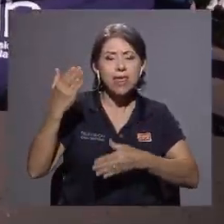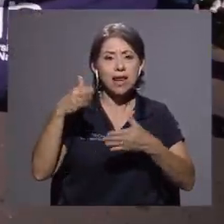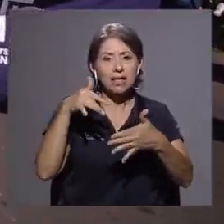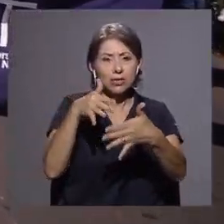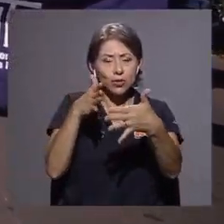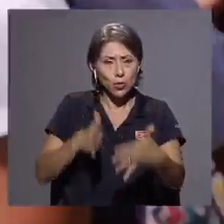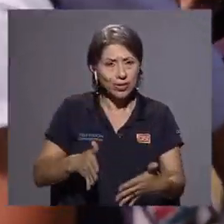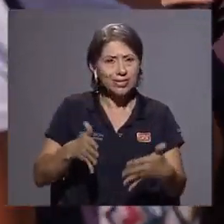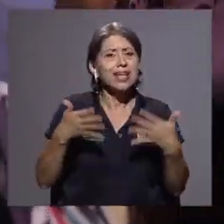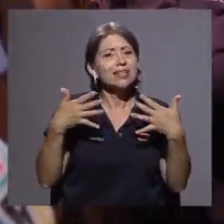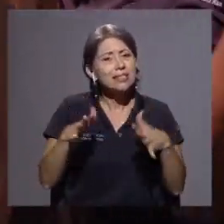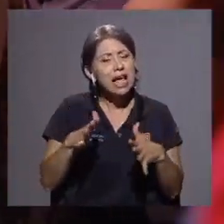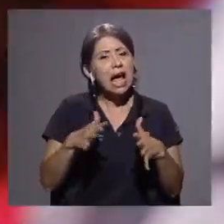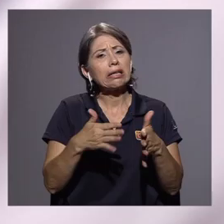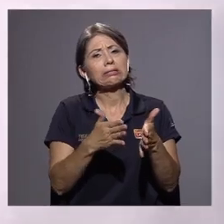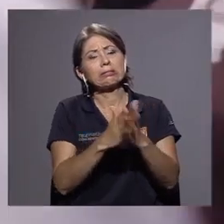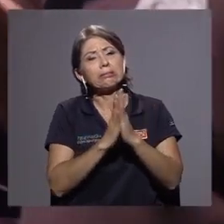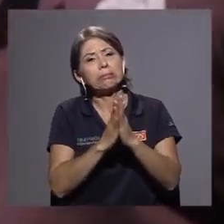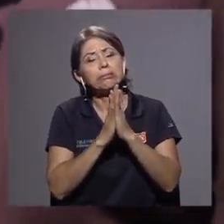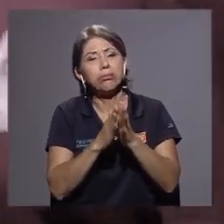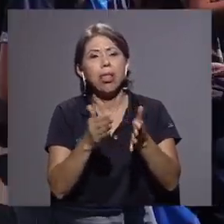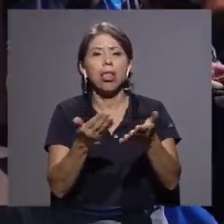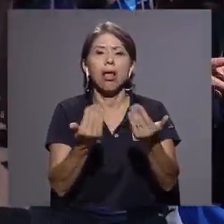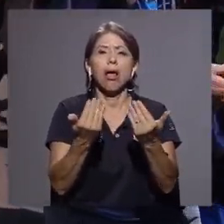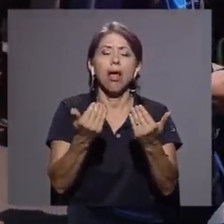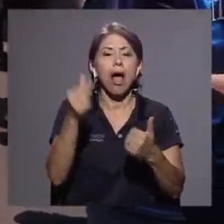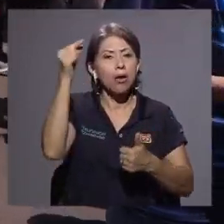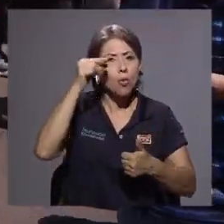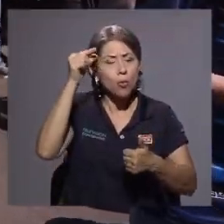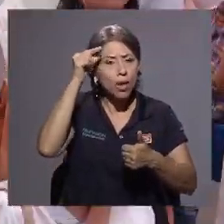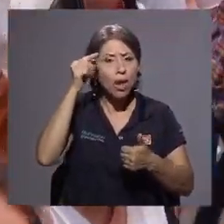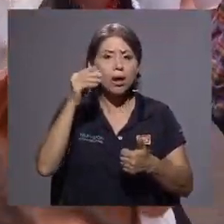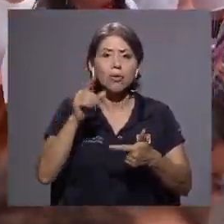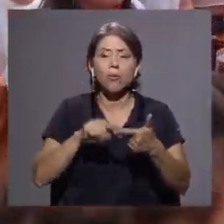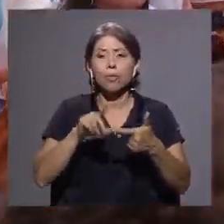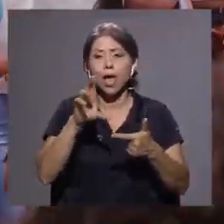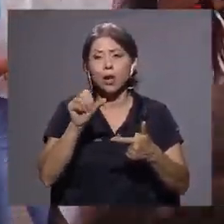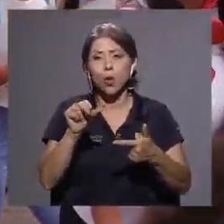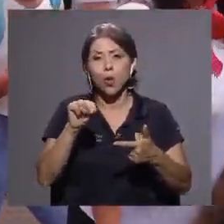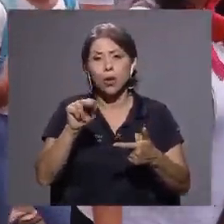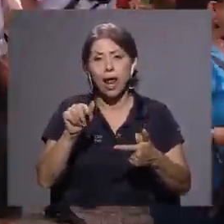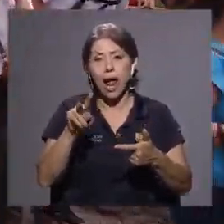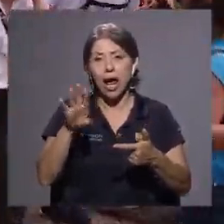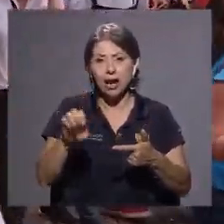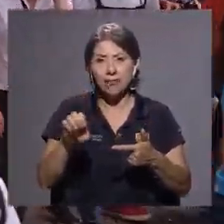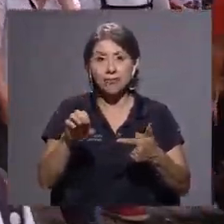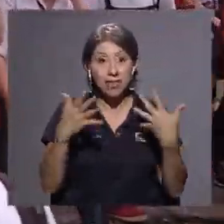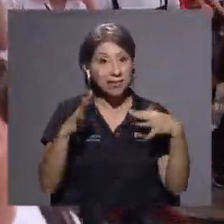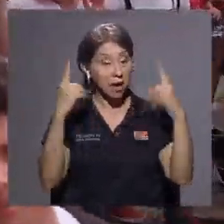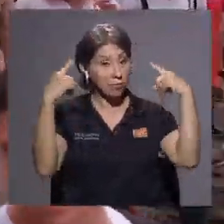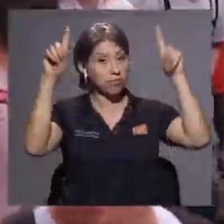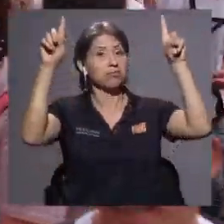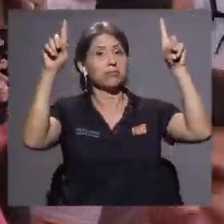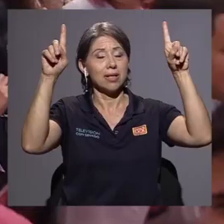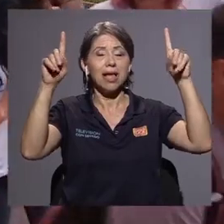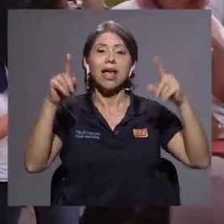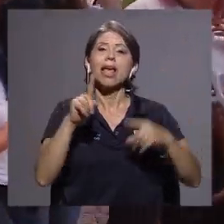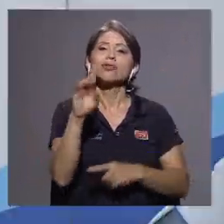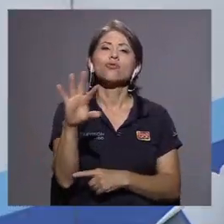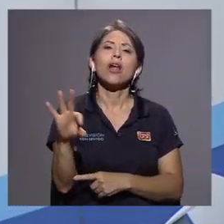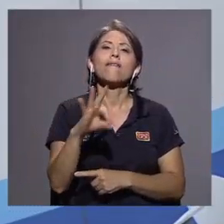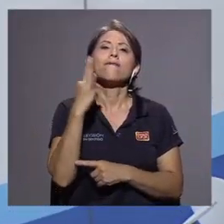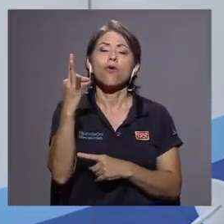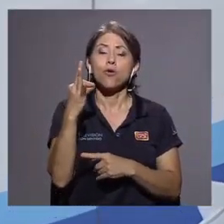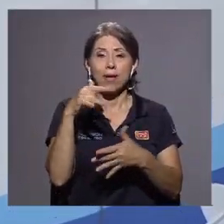hecho esta demanda al gobierno central, a CONARE, y por fin se logra. Entonces, es una forma de